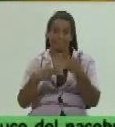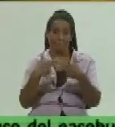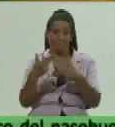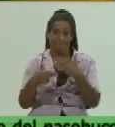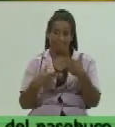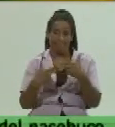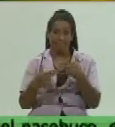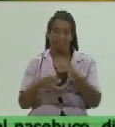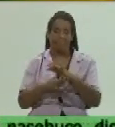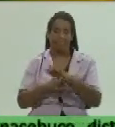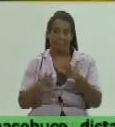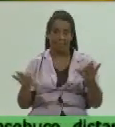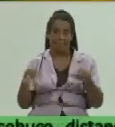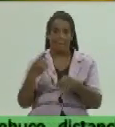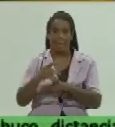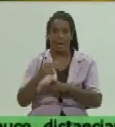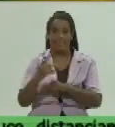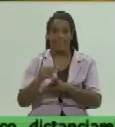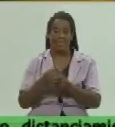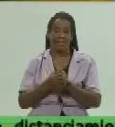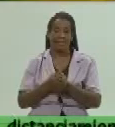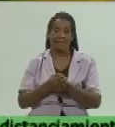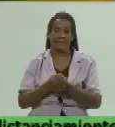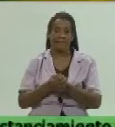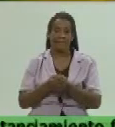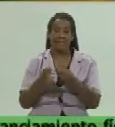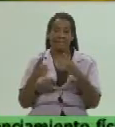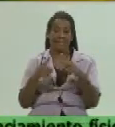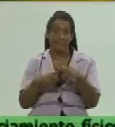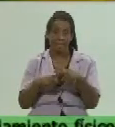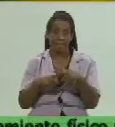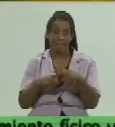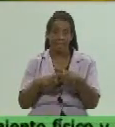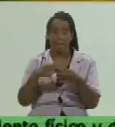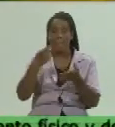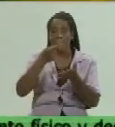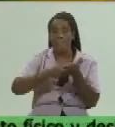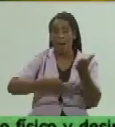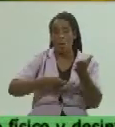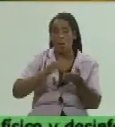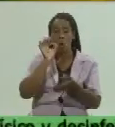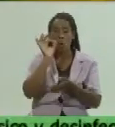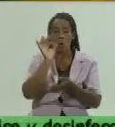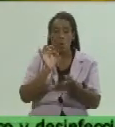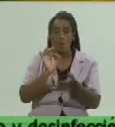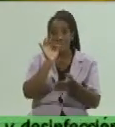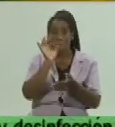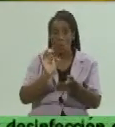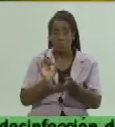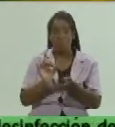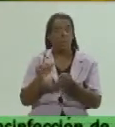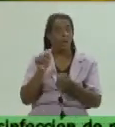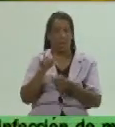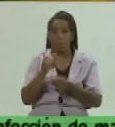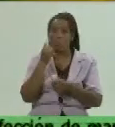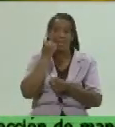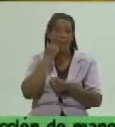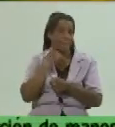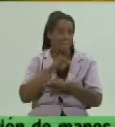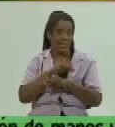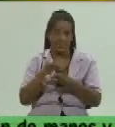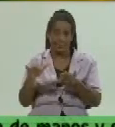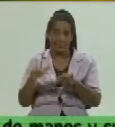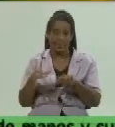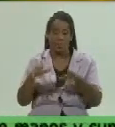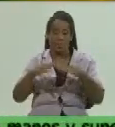ya poniendo en práctica y lo relacionado con el pago de los impuestos que eso también es parte de las cuestiones que